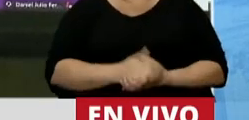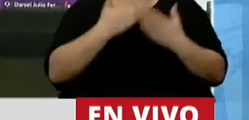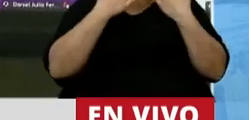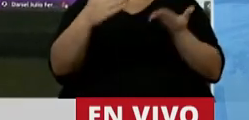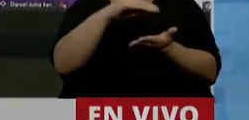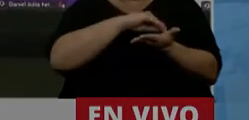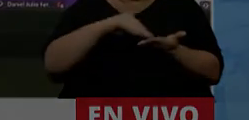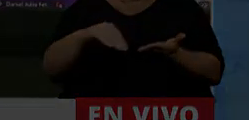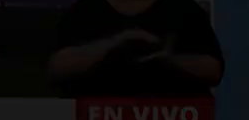Gracias, diputado. diputado. diputado. Gracias.